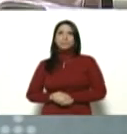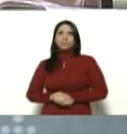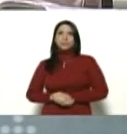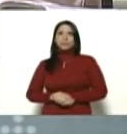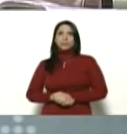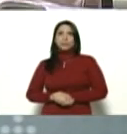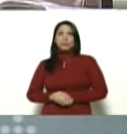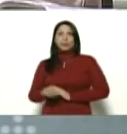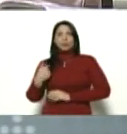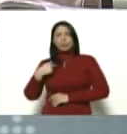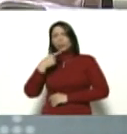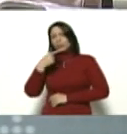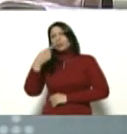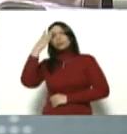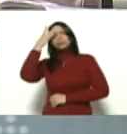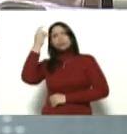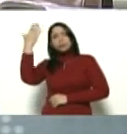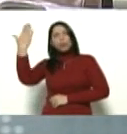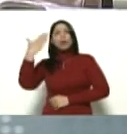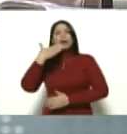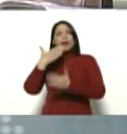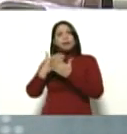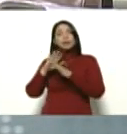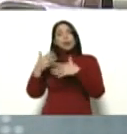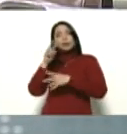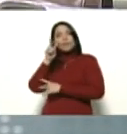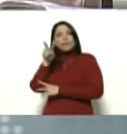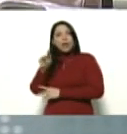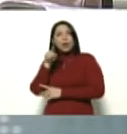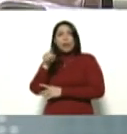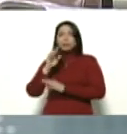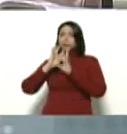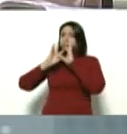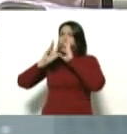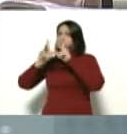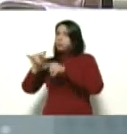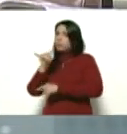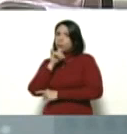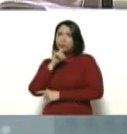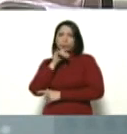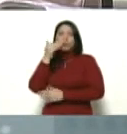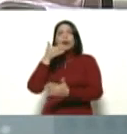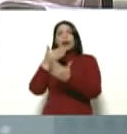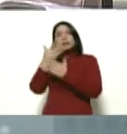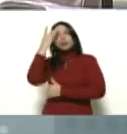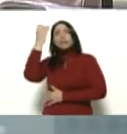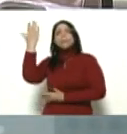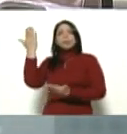Y digo, Dios, gracias. Cuando veo ese caso, que les voy a comentar, digo, gracias, Dios mío,